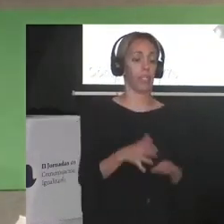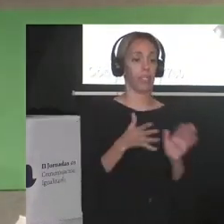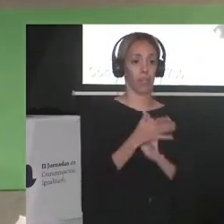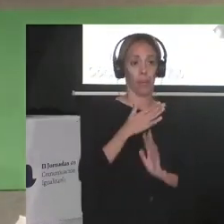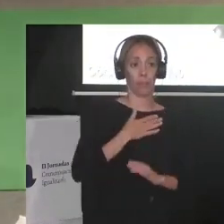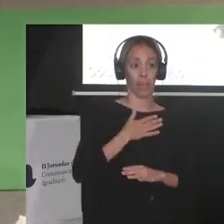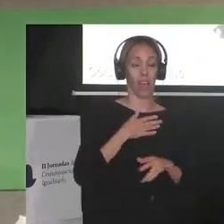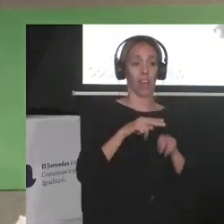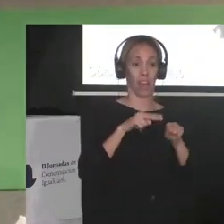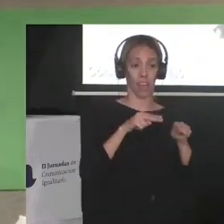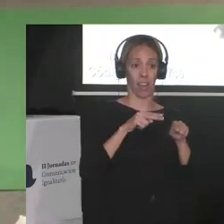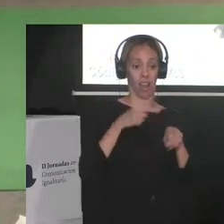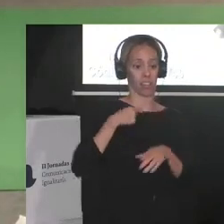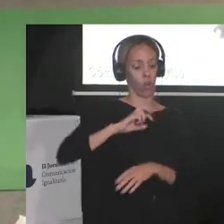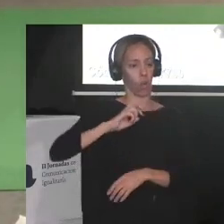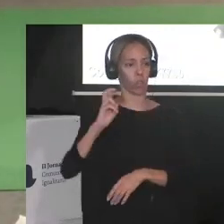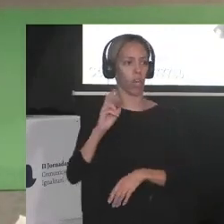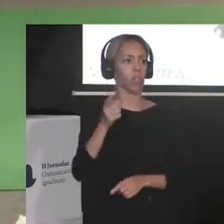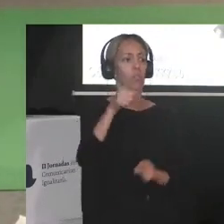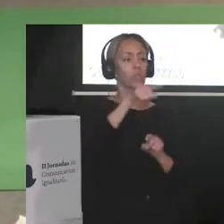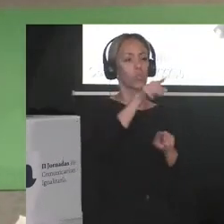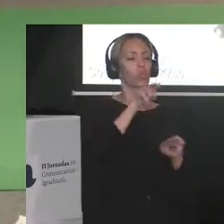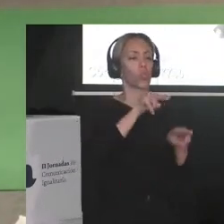cuáles son las suyas gracias